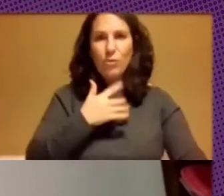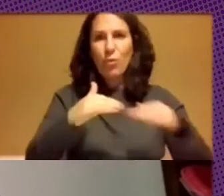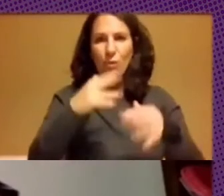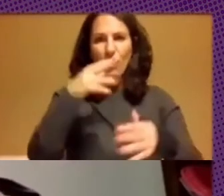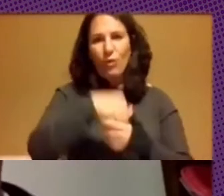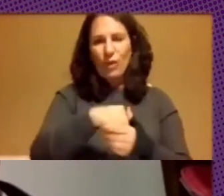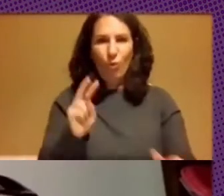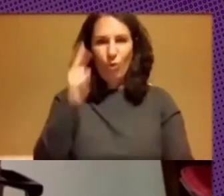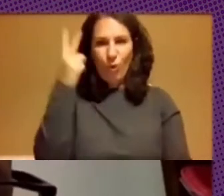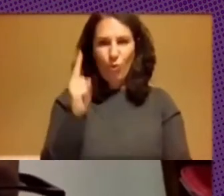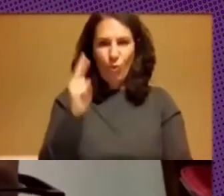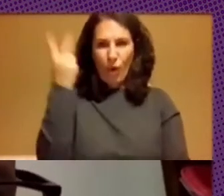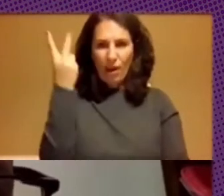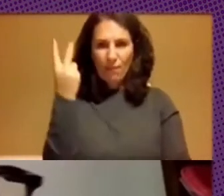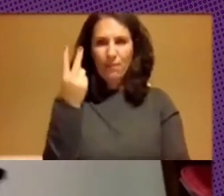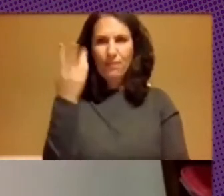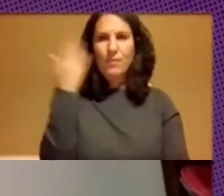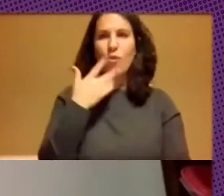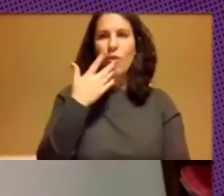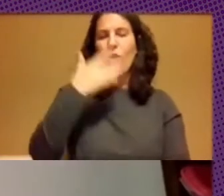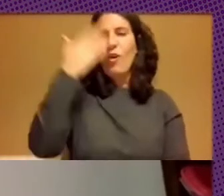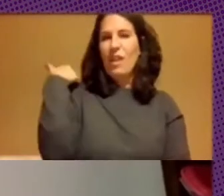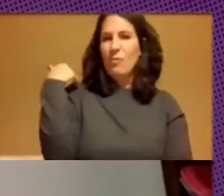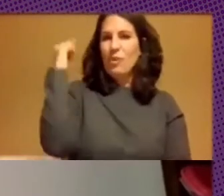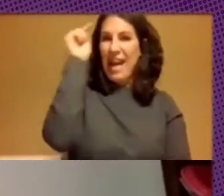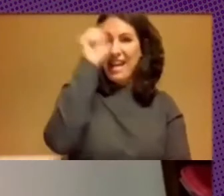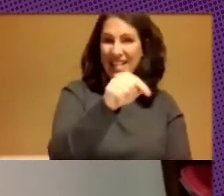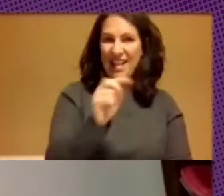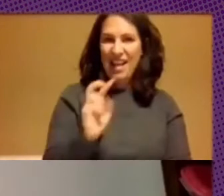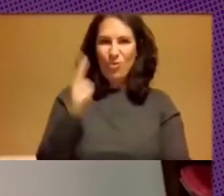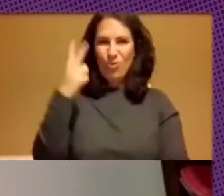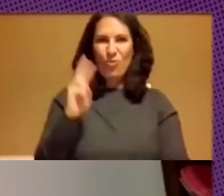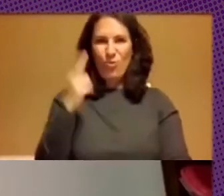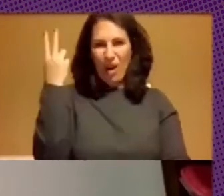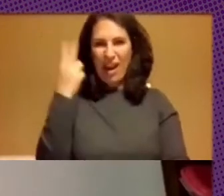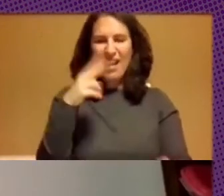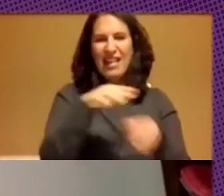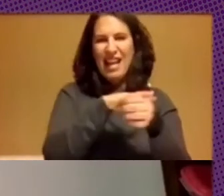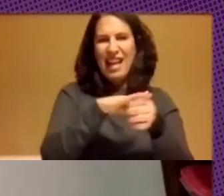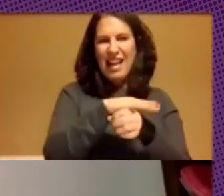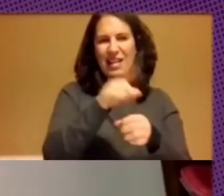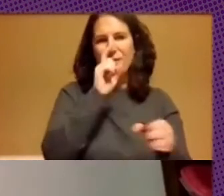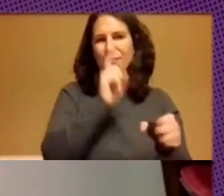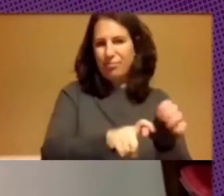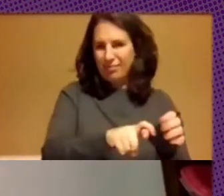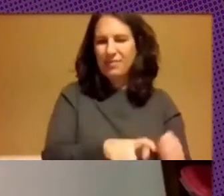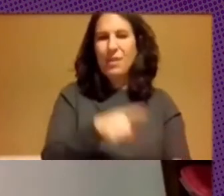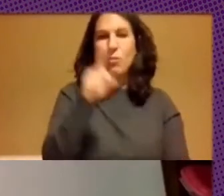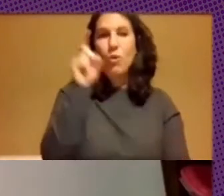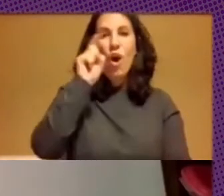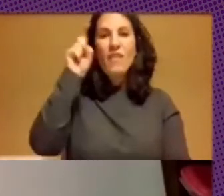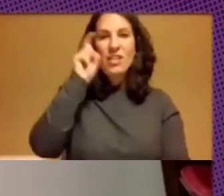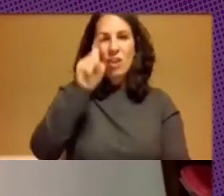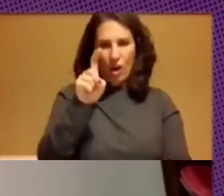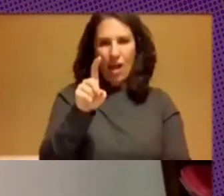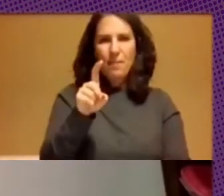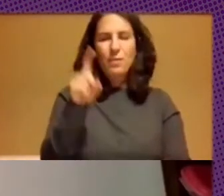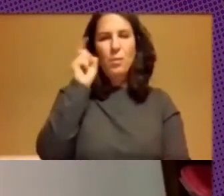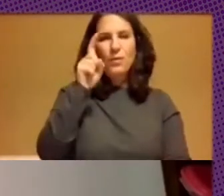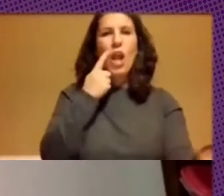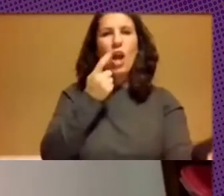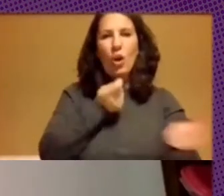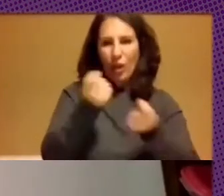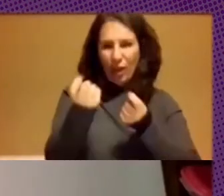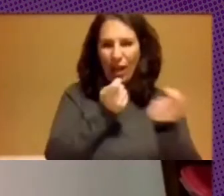Con ella nos conocimos en Creative Commons Uruguay, entre otros ámbitos en los que participa. Es profesora agregada, coordinadora